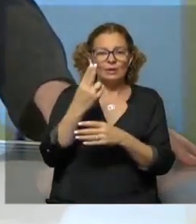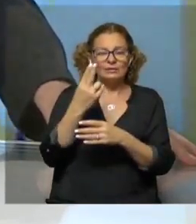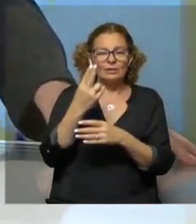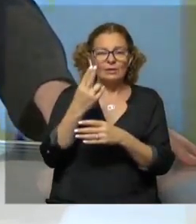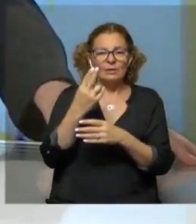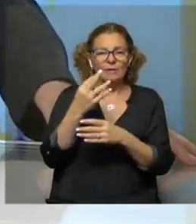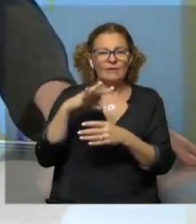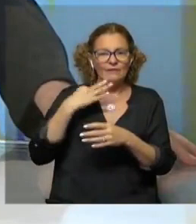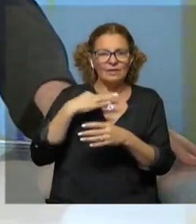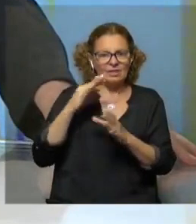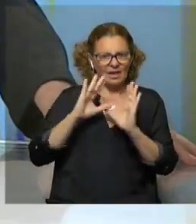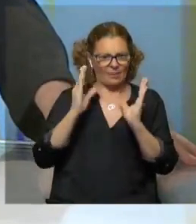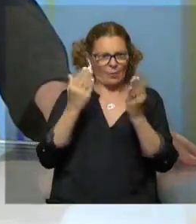mundo?